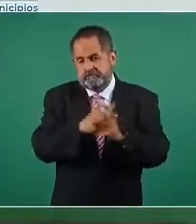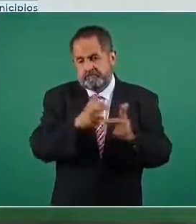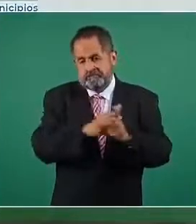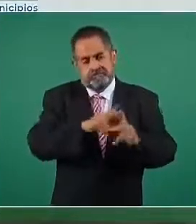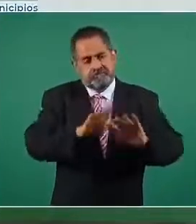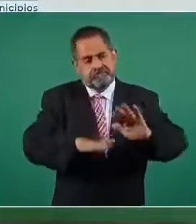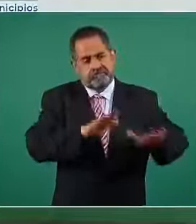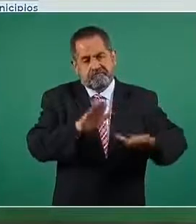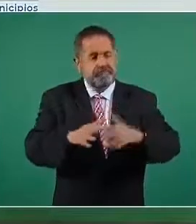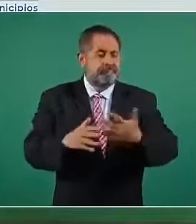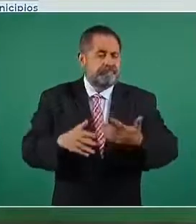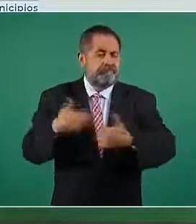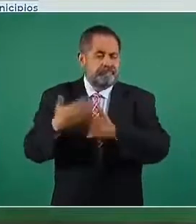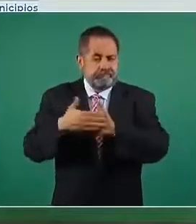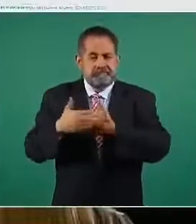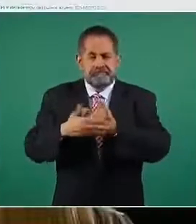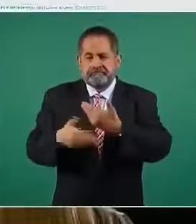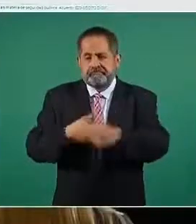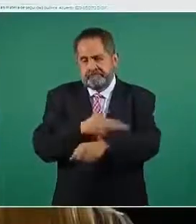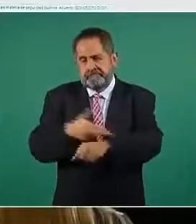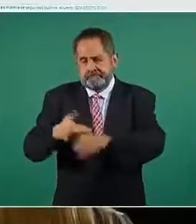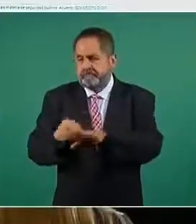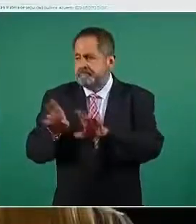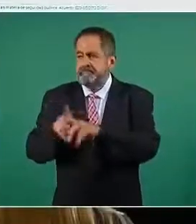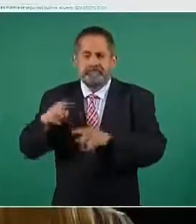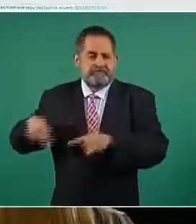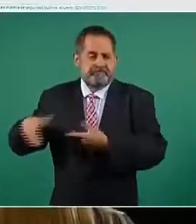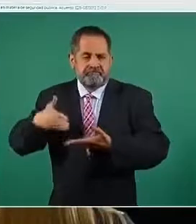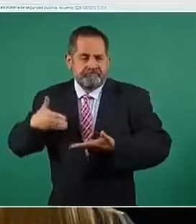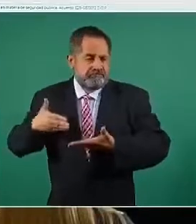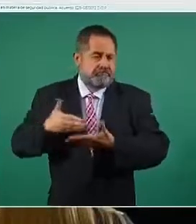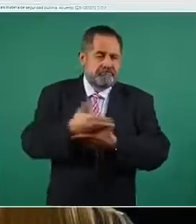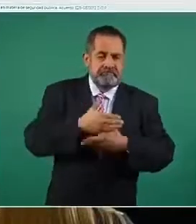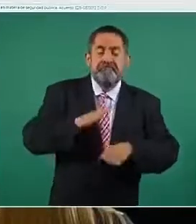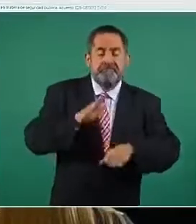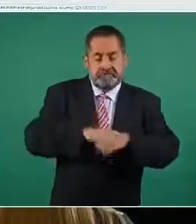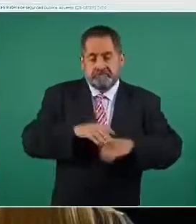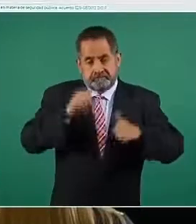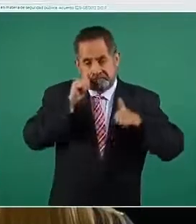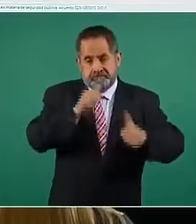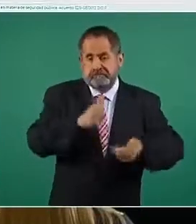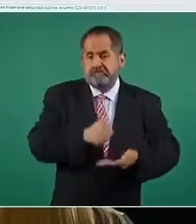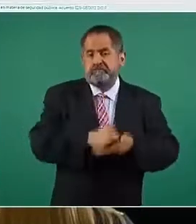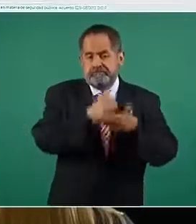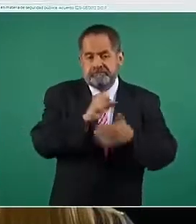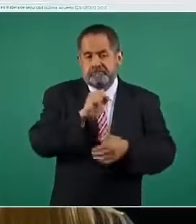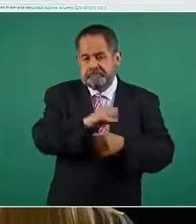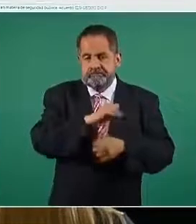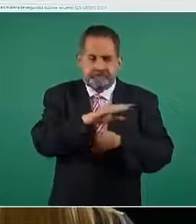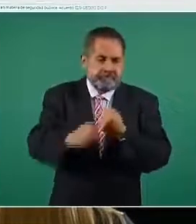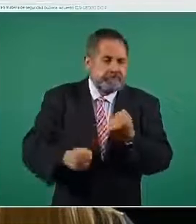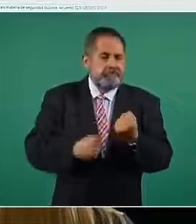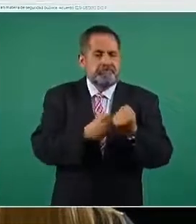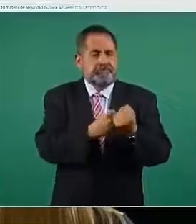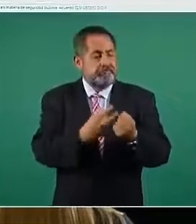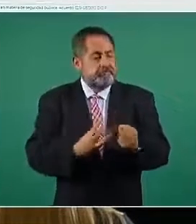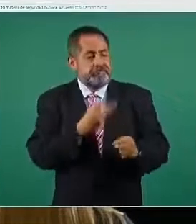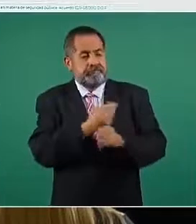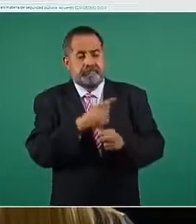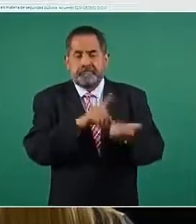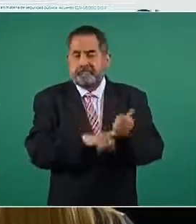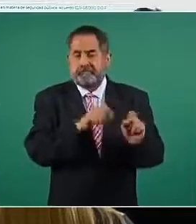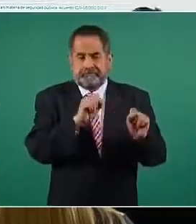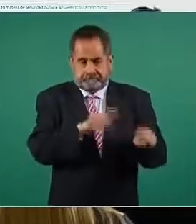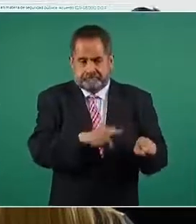proceder con una intervención, una intervención, un refuerzo en estos